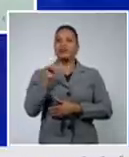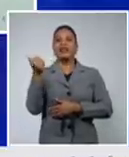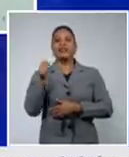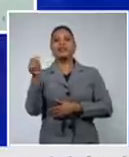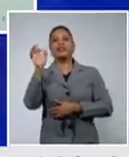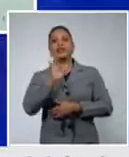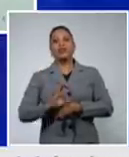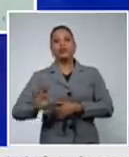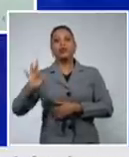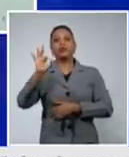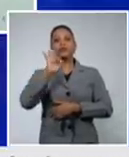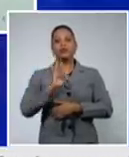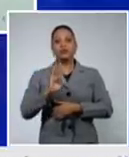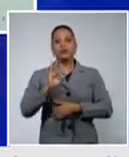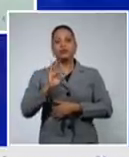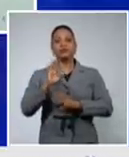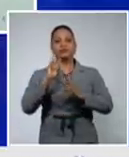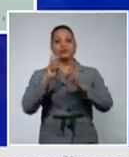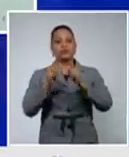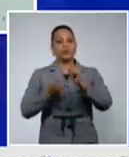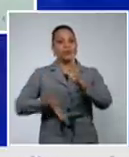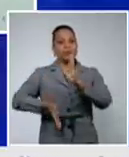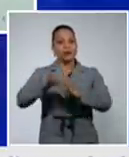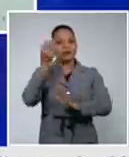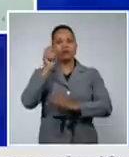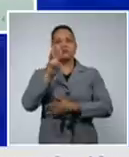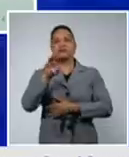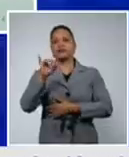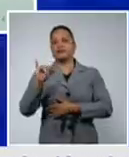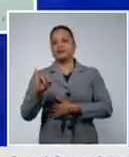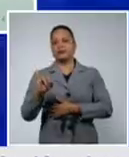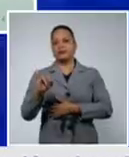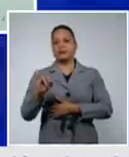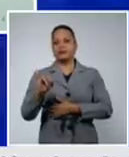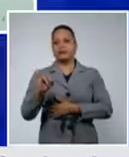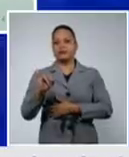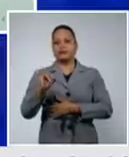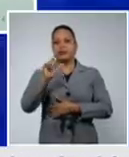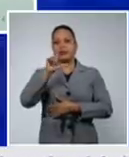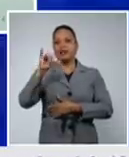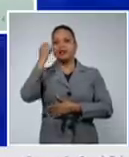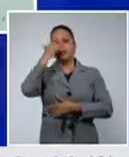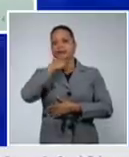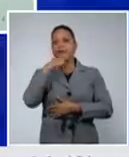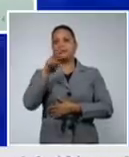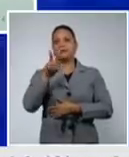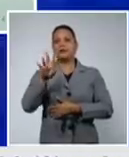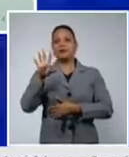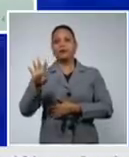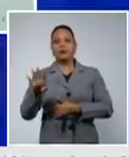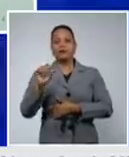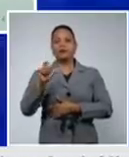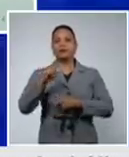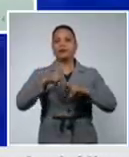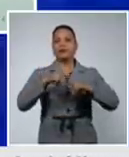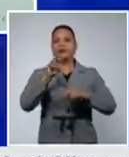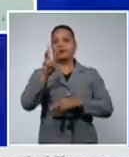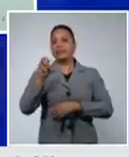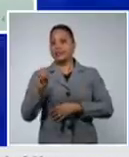con el número mayor 36 La Liza con 24 Centro Habana con 30